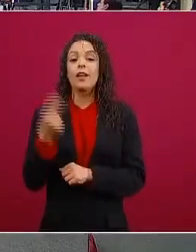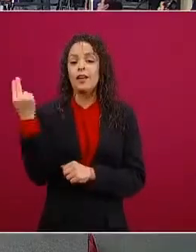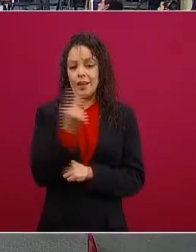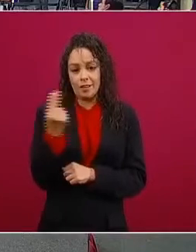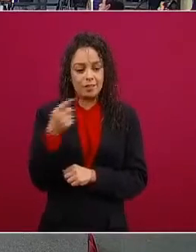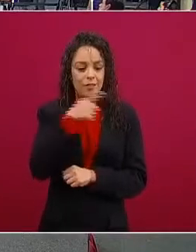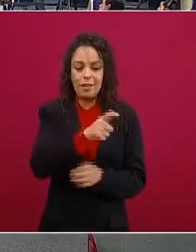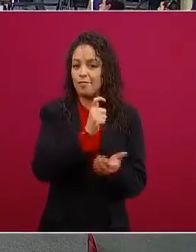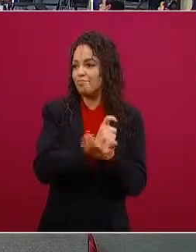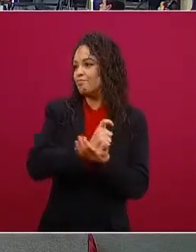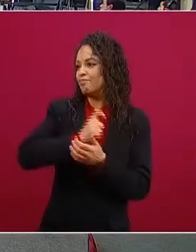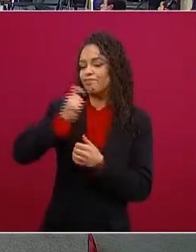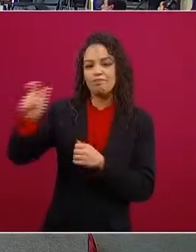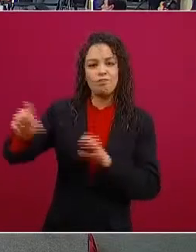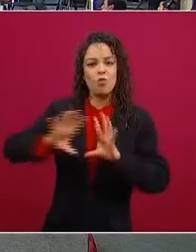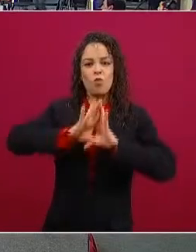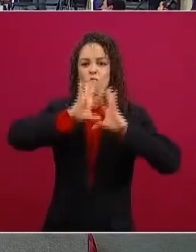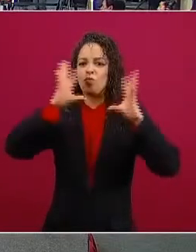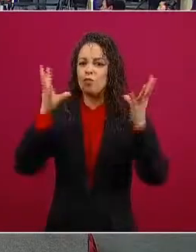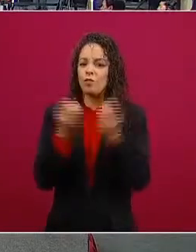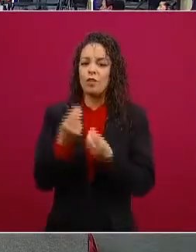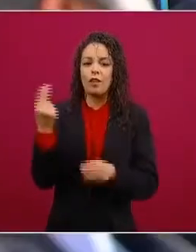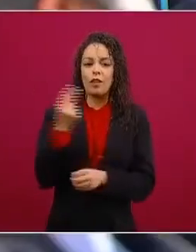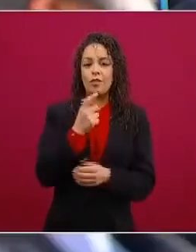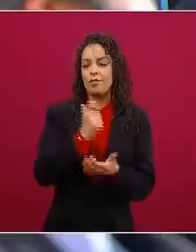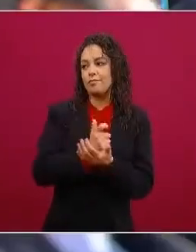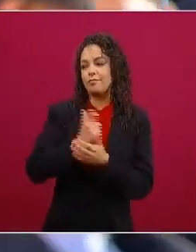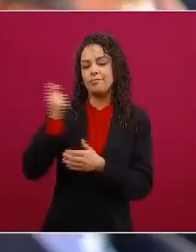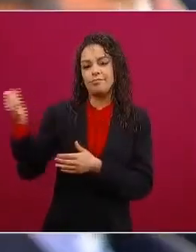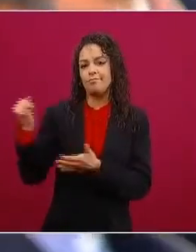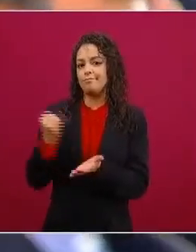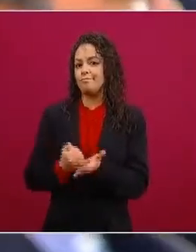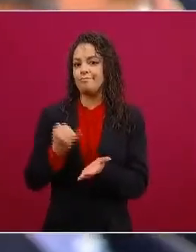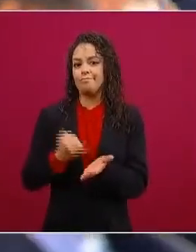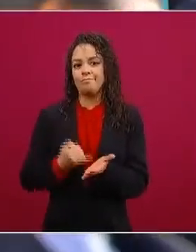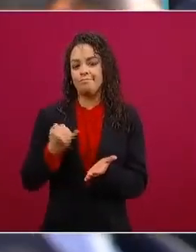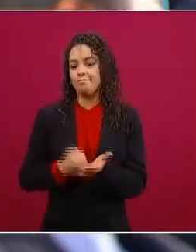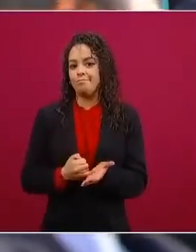todos no les gusta